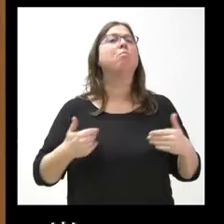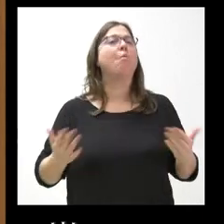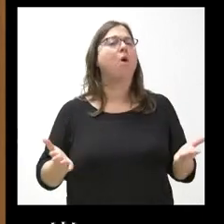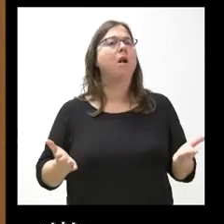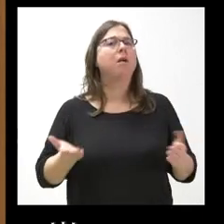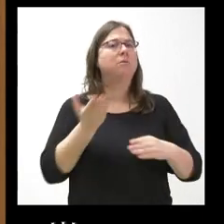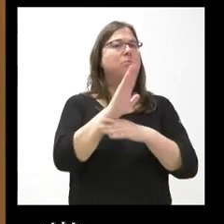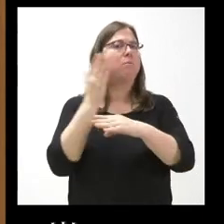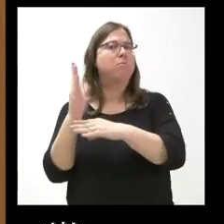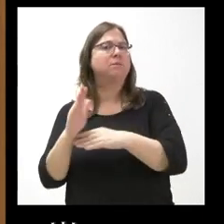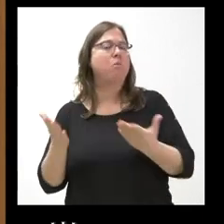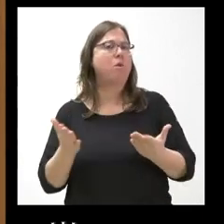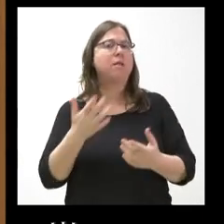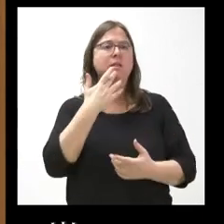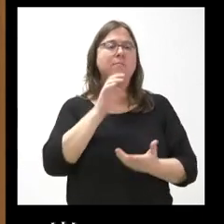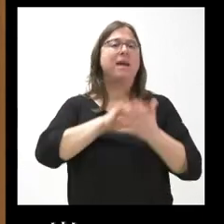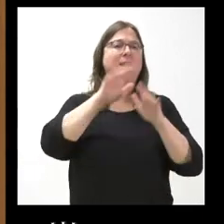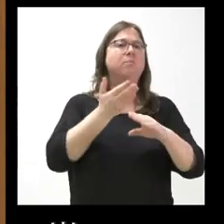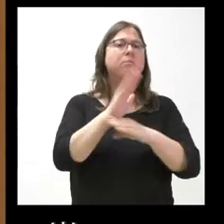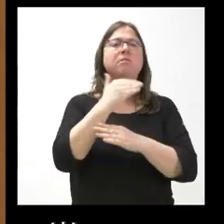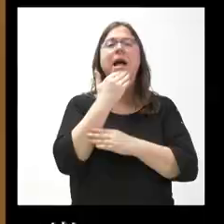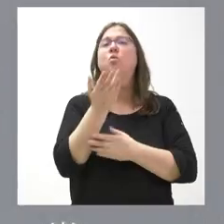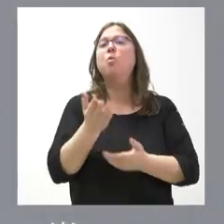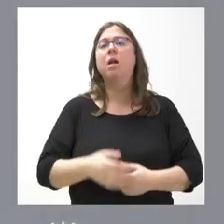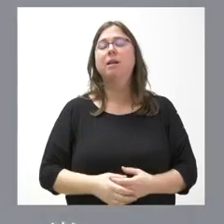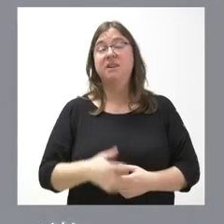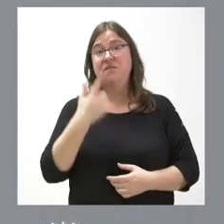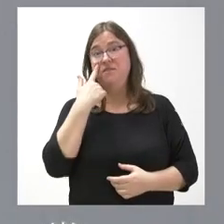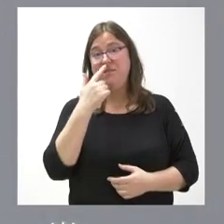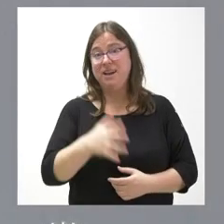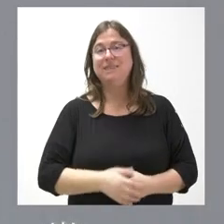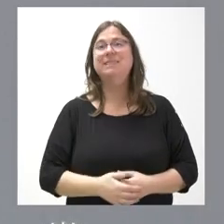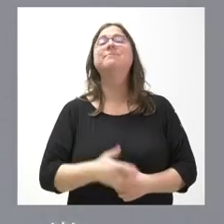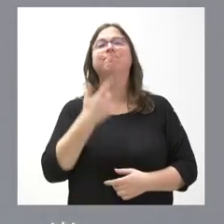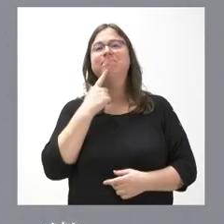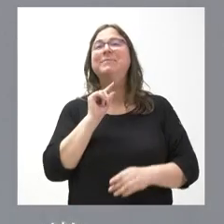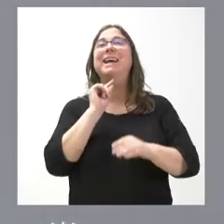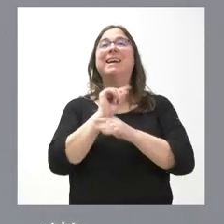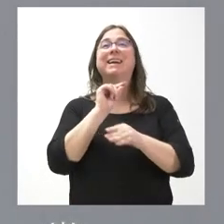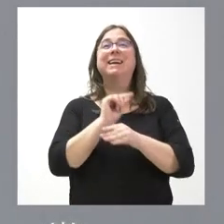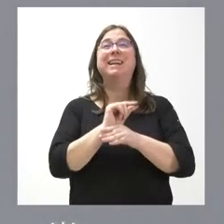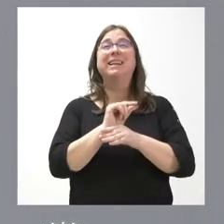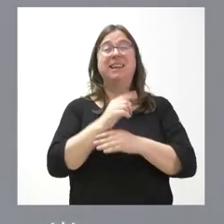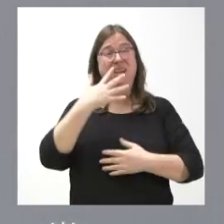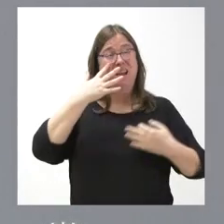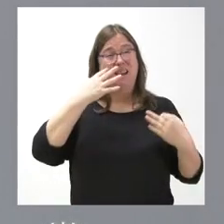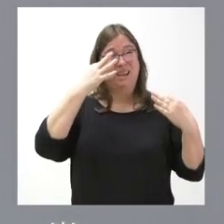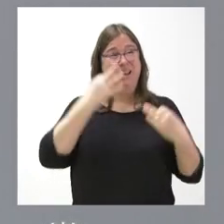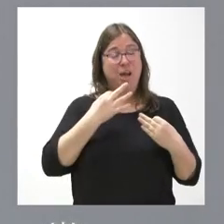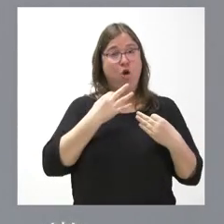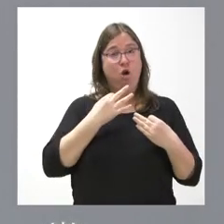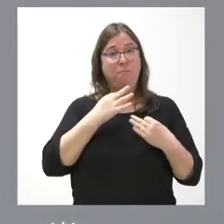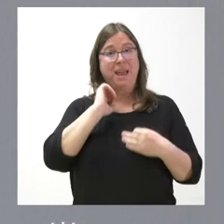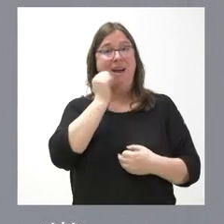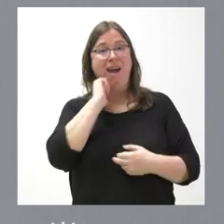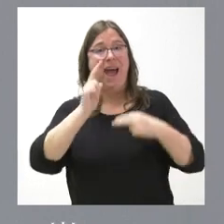presentado, si ha presentado alguna Castilla y León a ese documento. Pues, fíjese, se ha sido crítico que creo que ha habido 200 alegaciones por